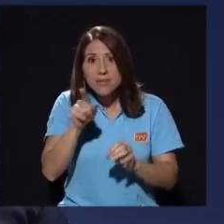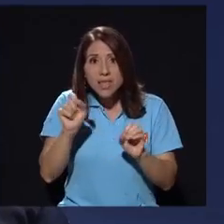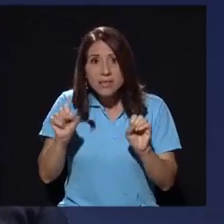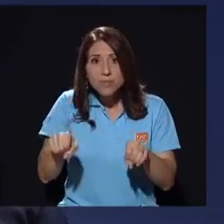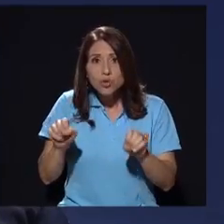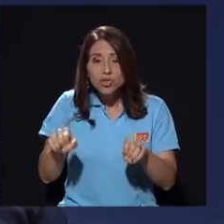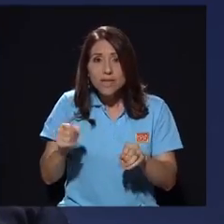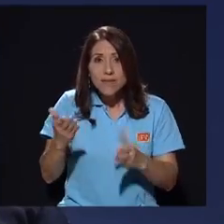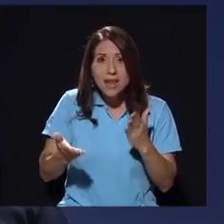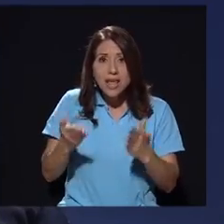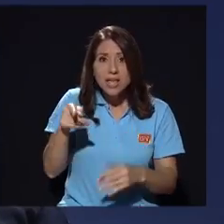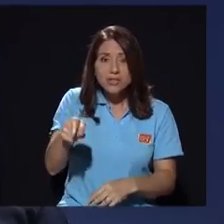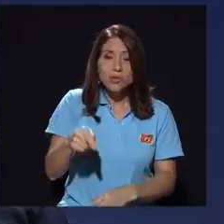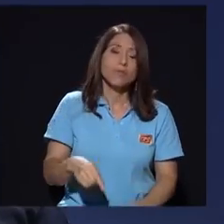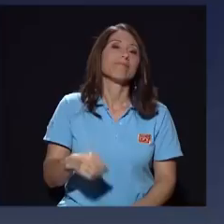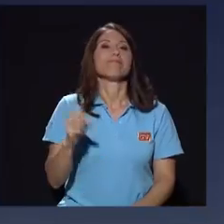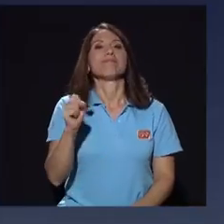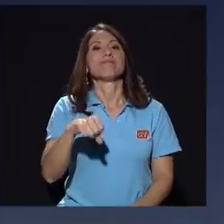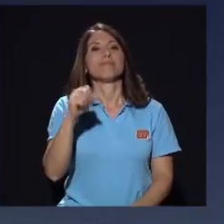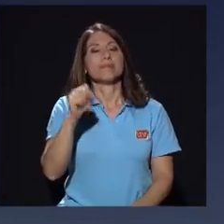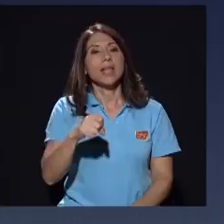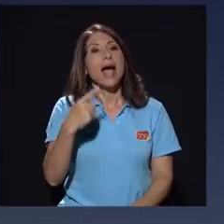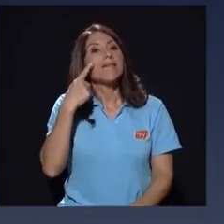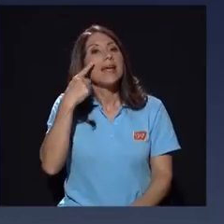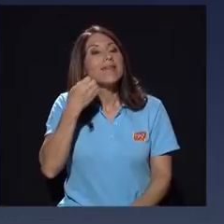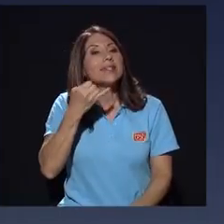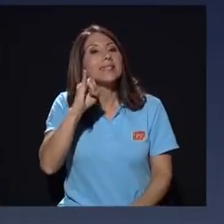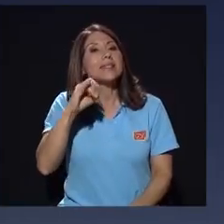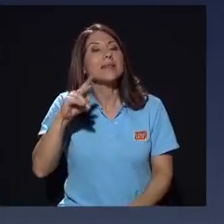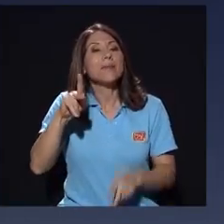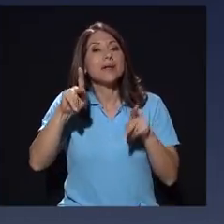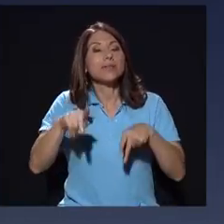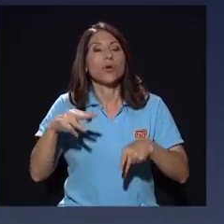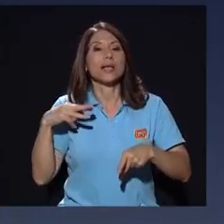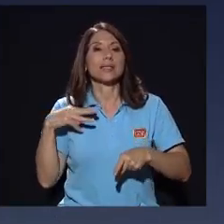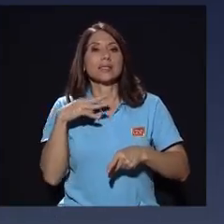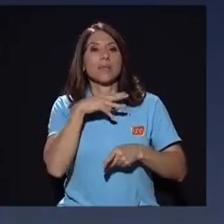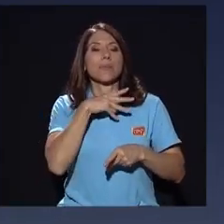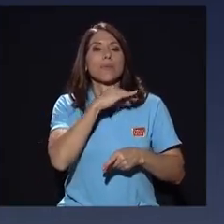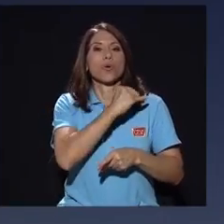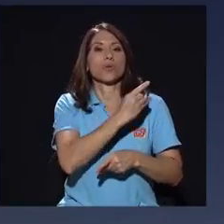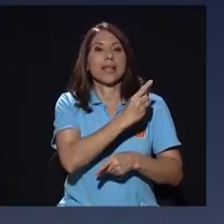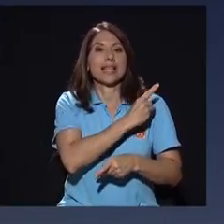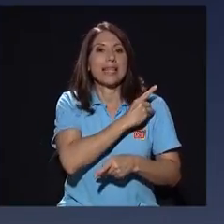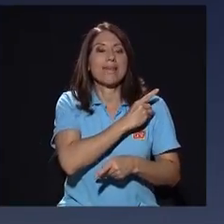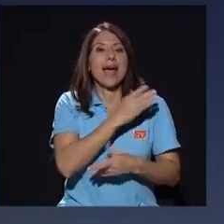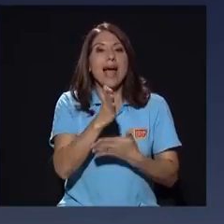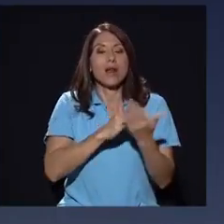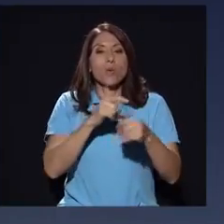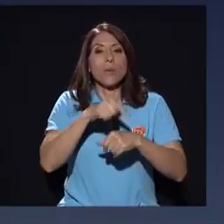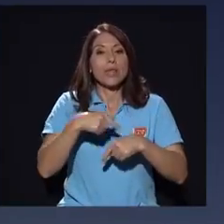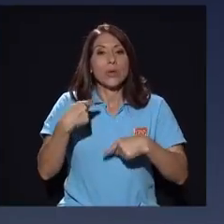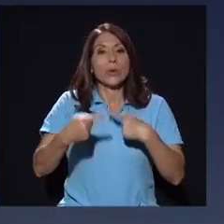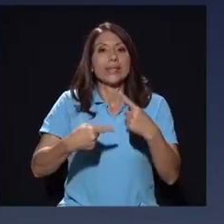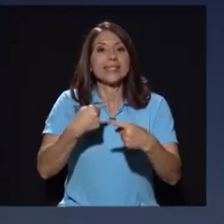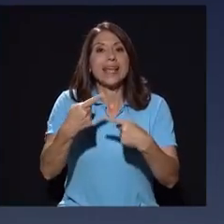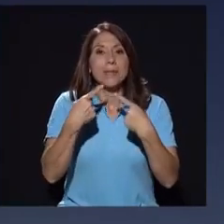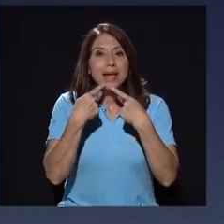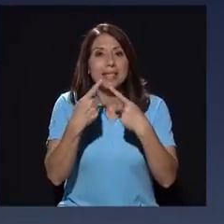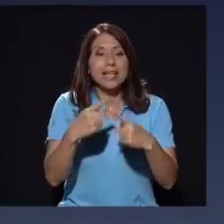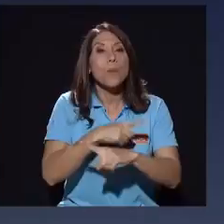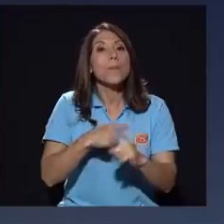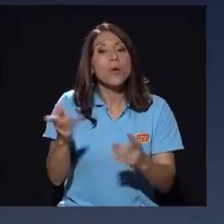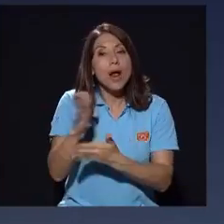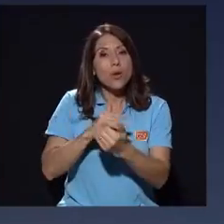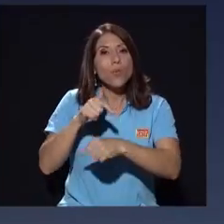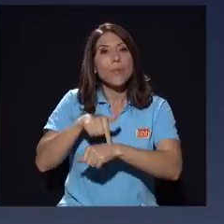Sí, y habría que ver si los integrantes de la Junta Directiva en algún momento se animan a decirlo, pero en algún momento él mismo